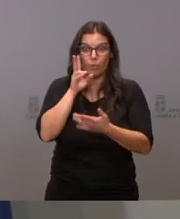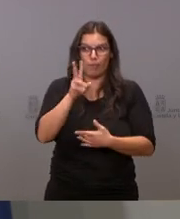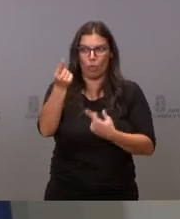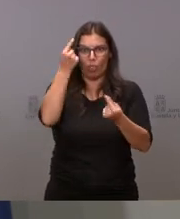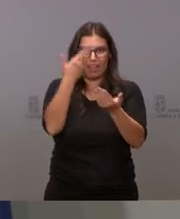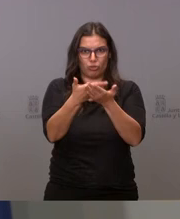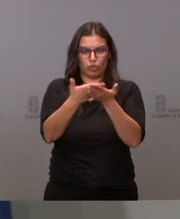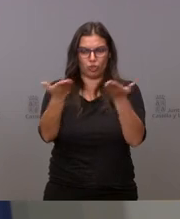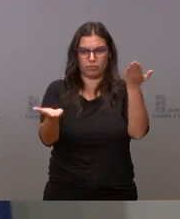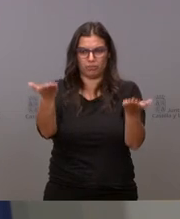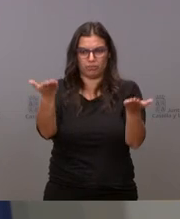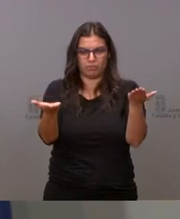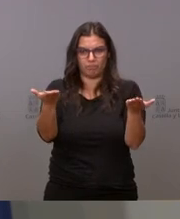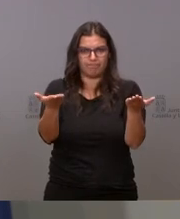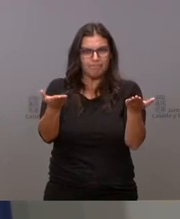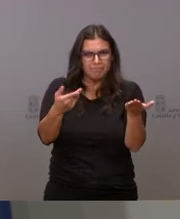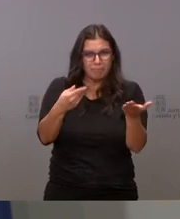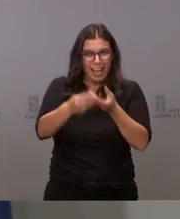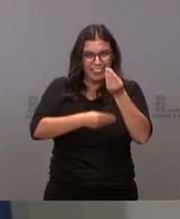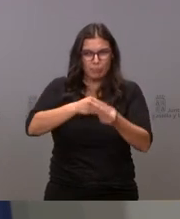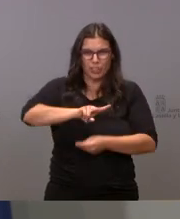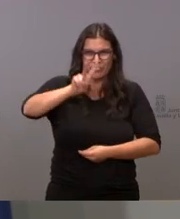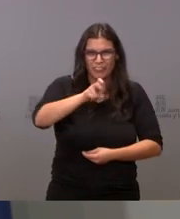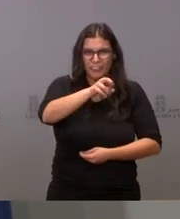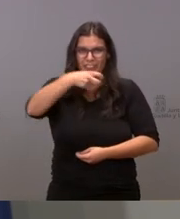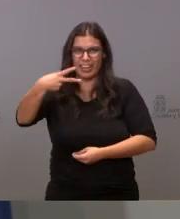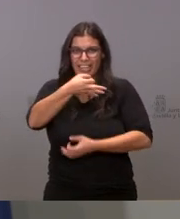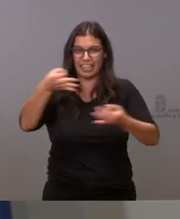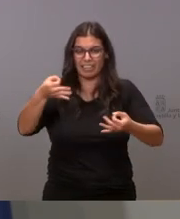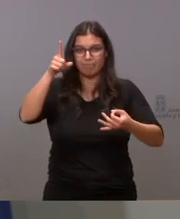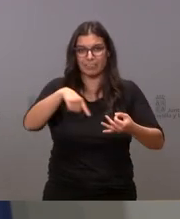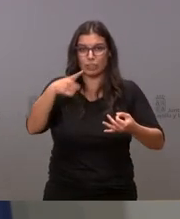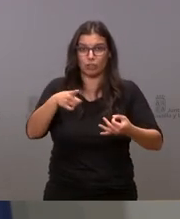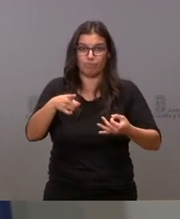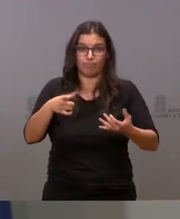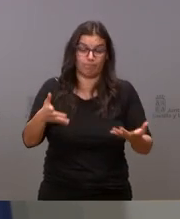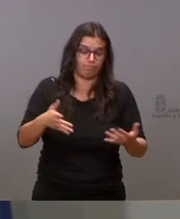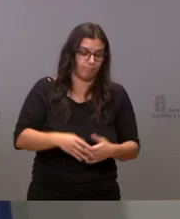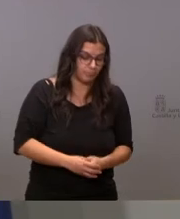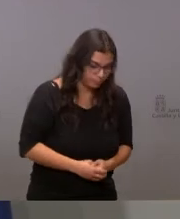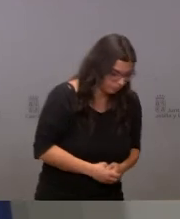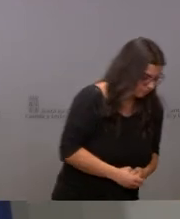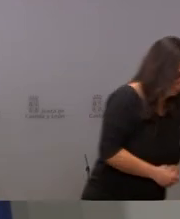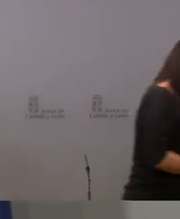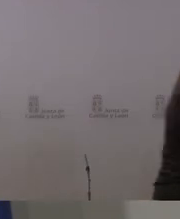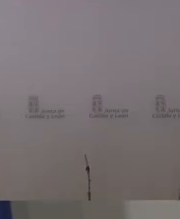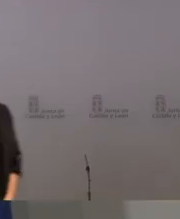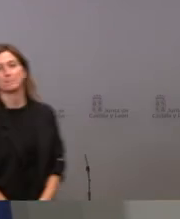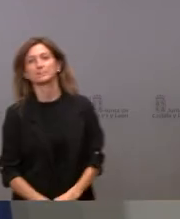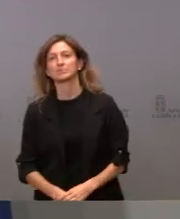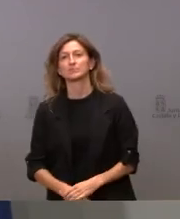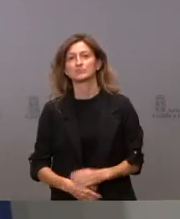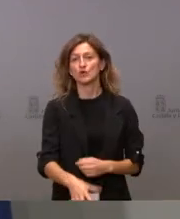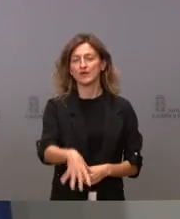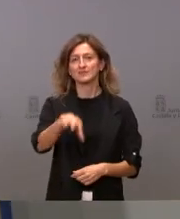números es la eficacia de nuestra política de incentivos yo entiendo que el titular sería muchísimo mejor